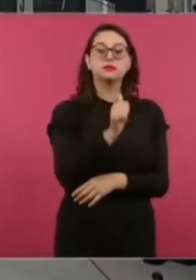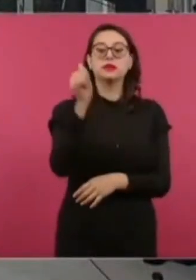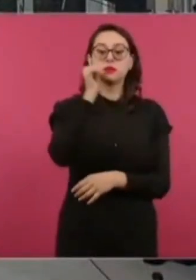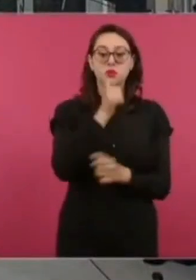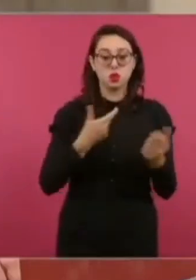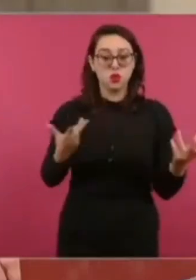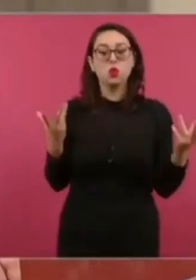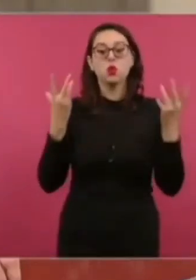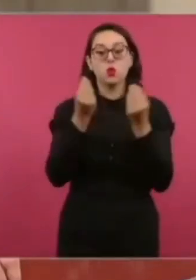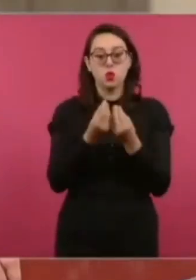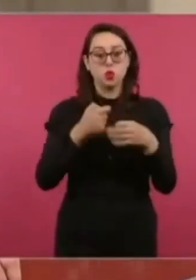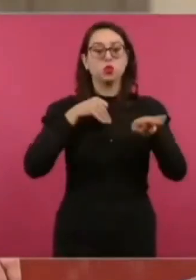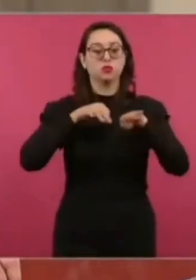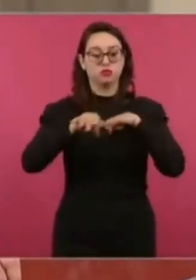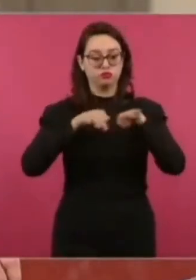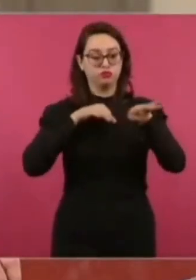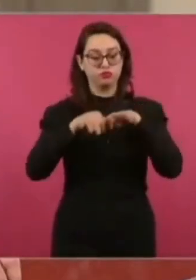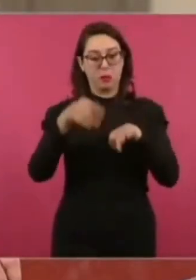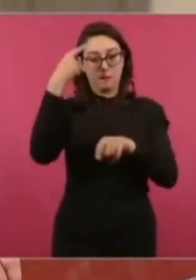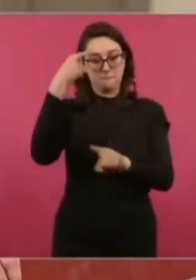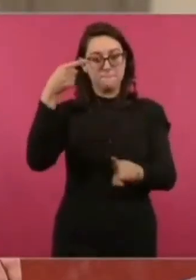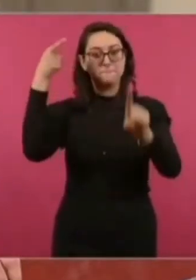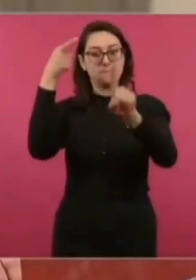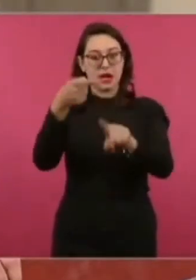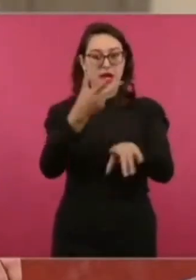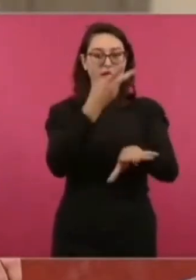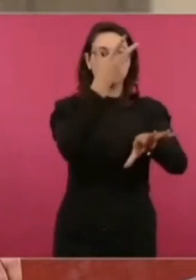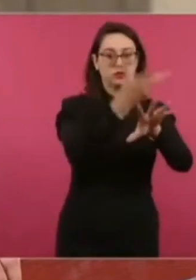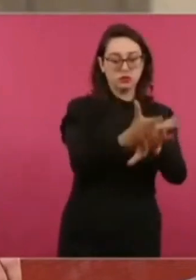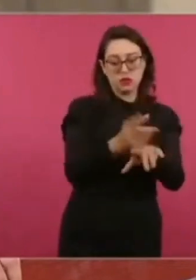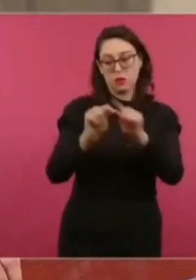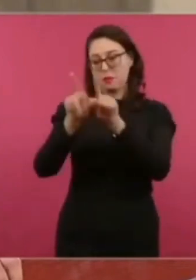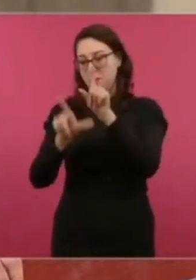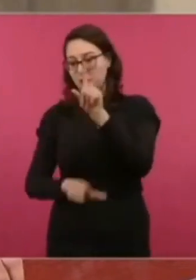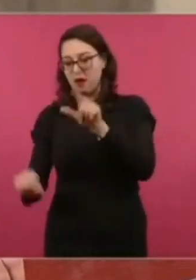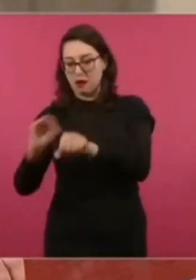a seguir trabajando juntos por el bien de nuestros pueblos.